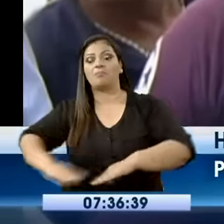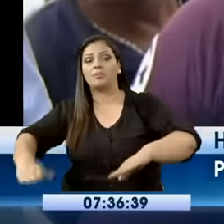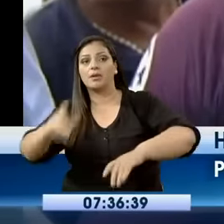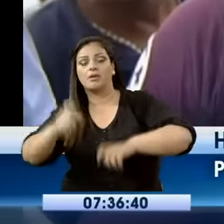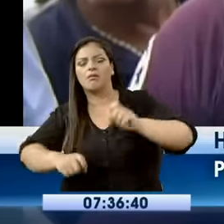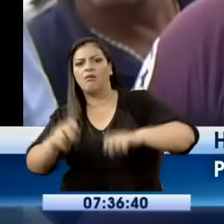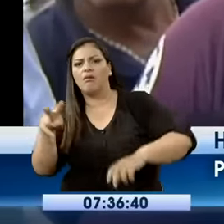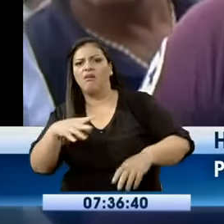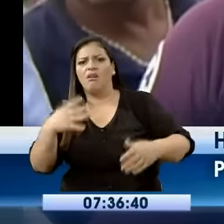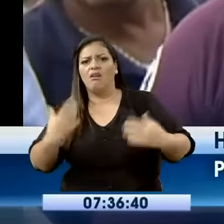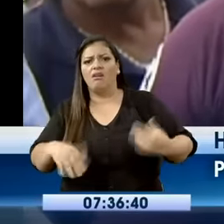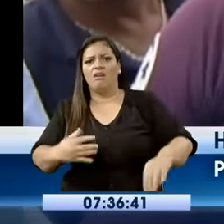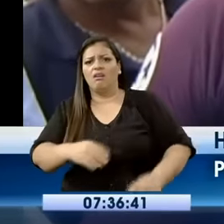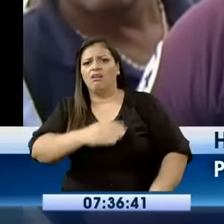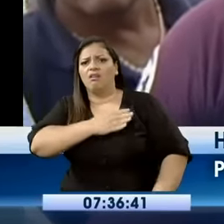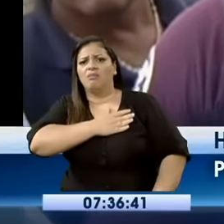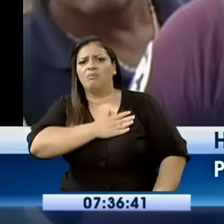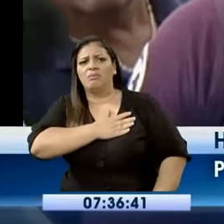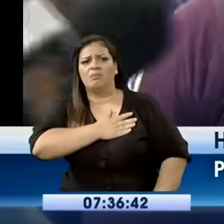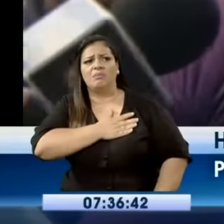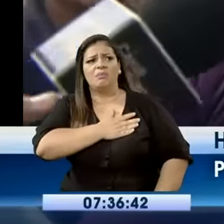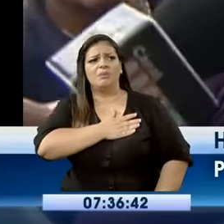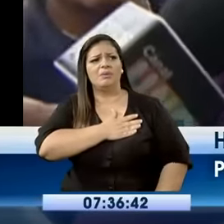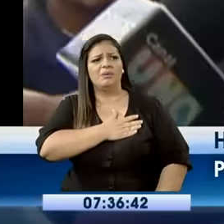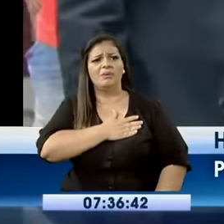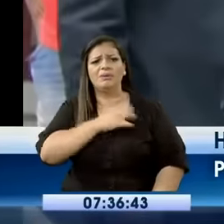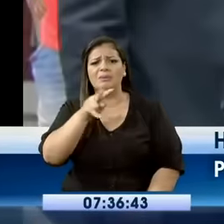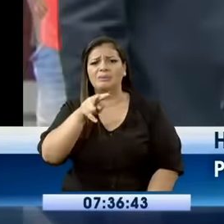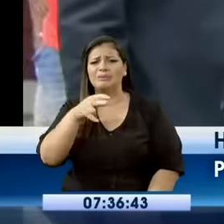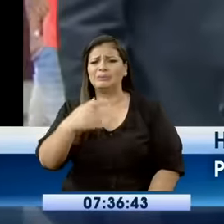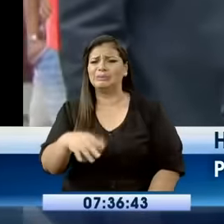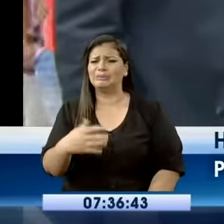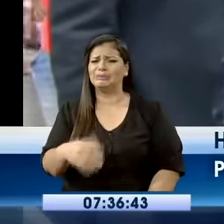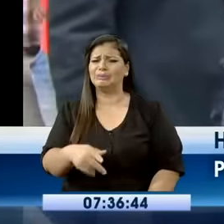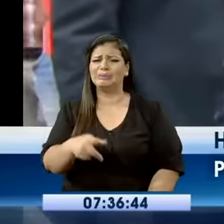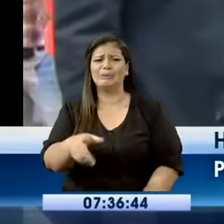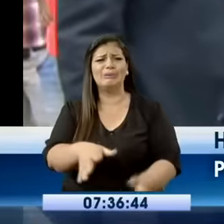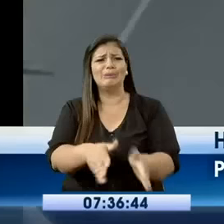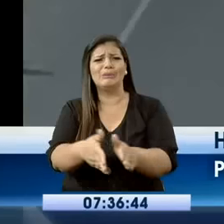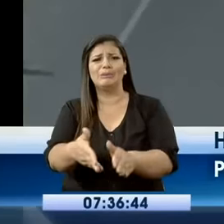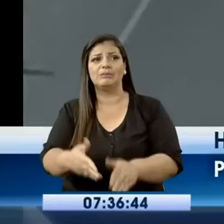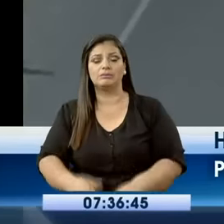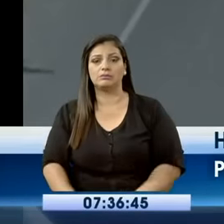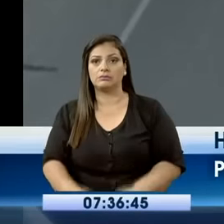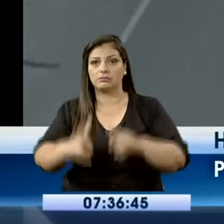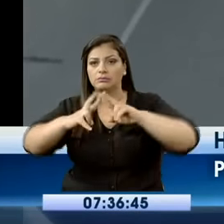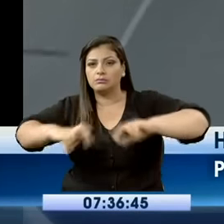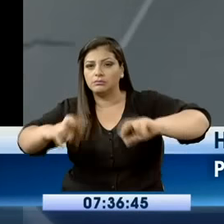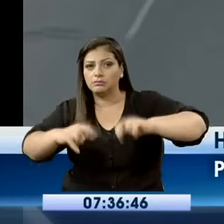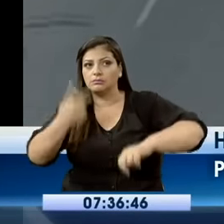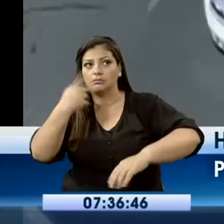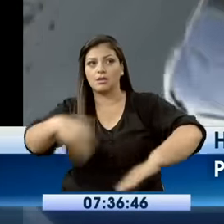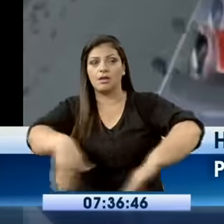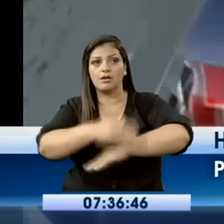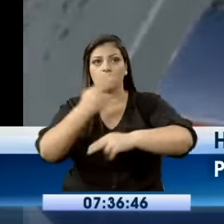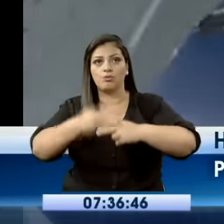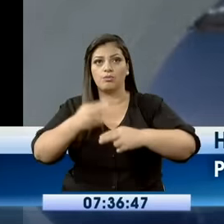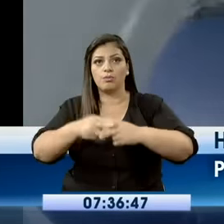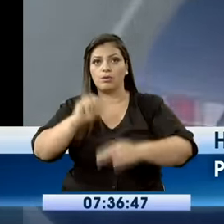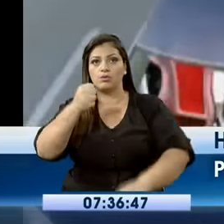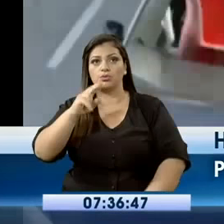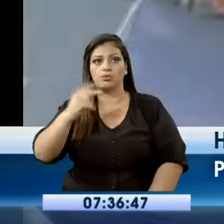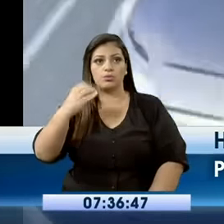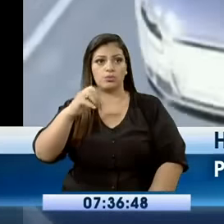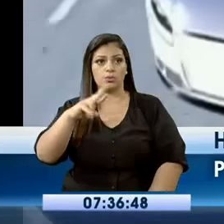terrible poder tener estas escenas aquí. Según las investigaciones, en la calle Dolores Sucre, un auto negro fue